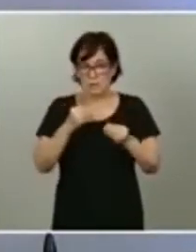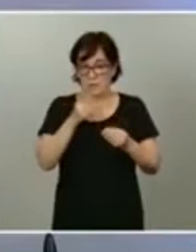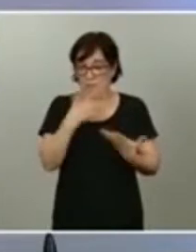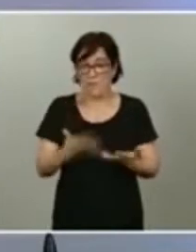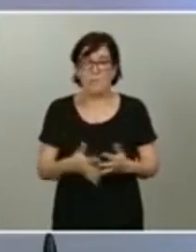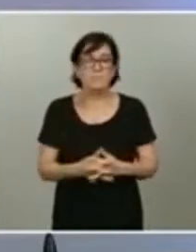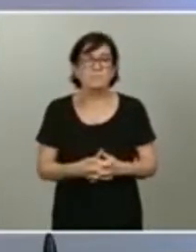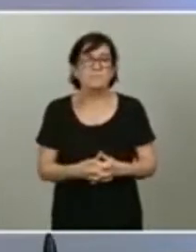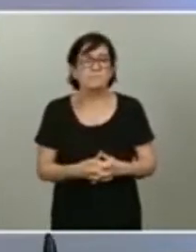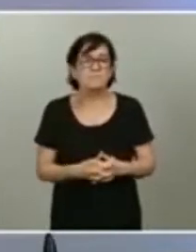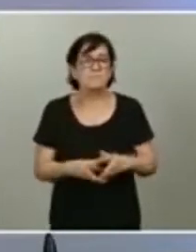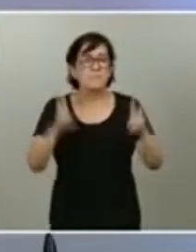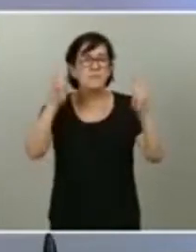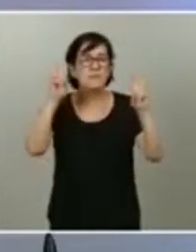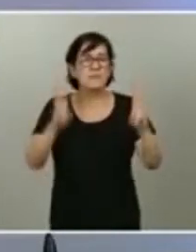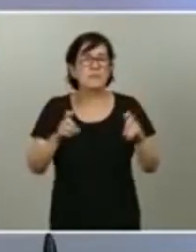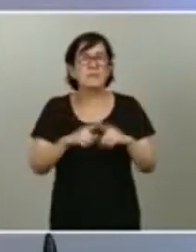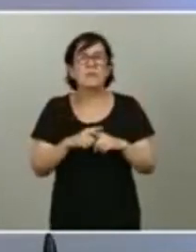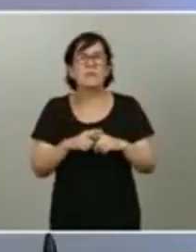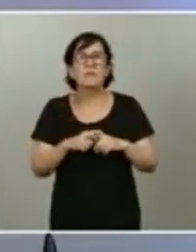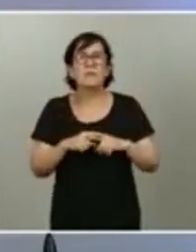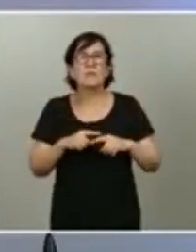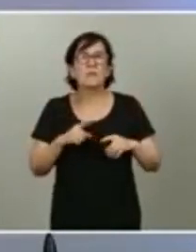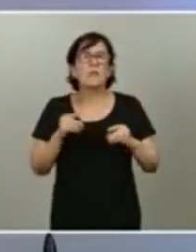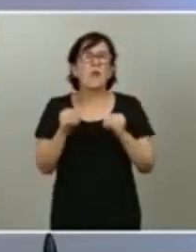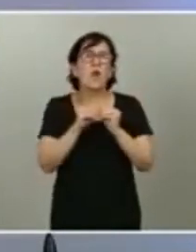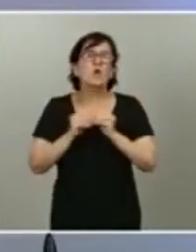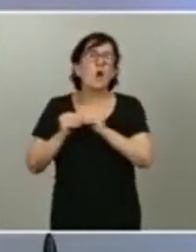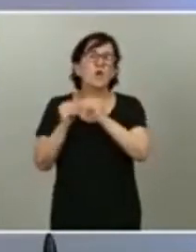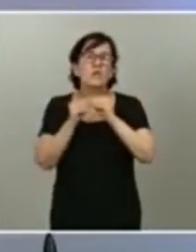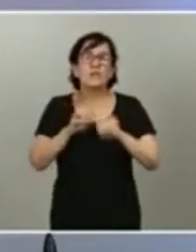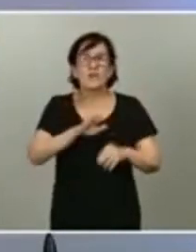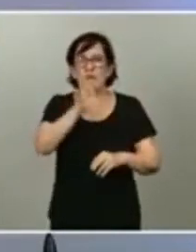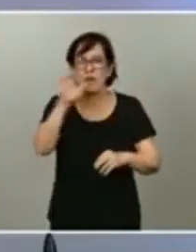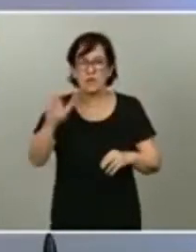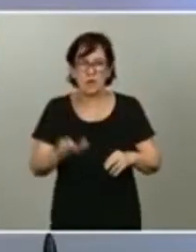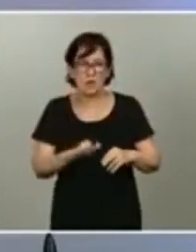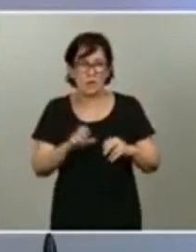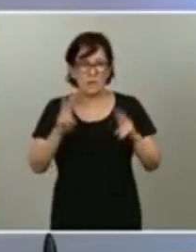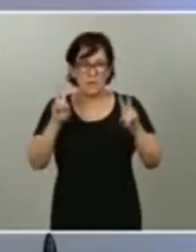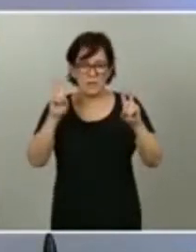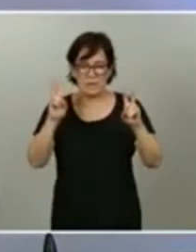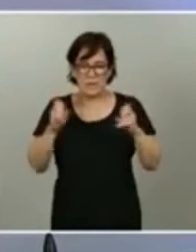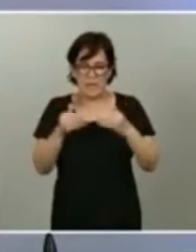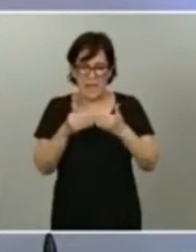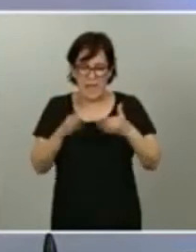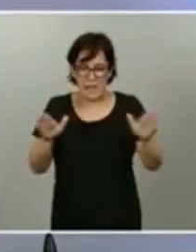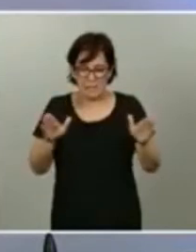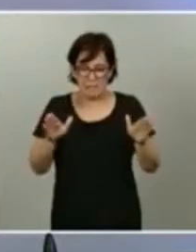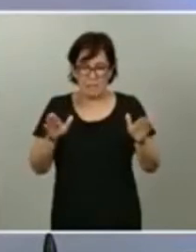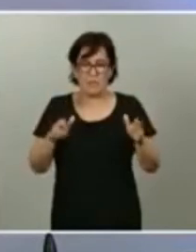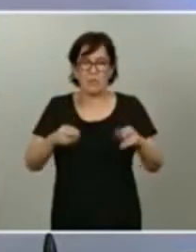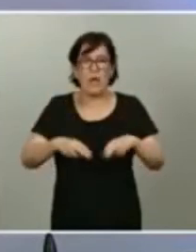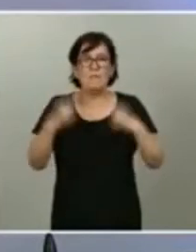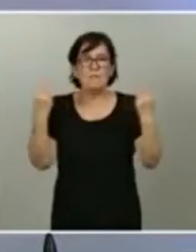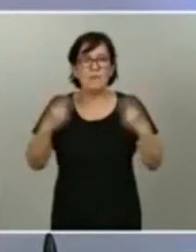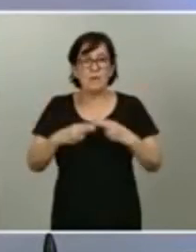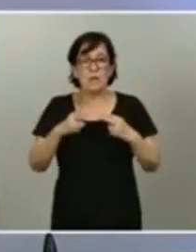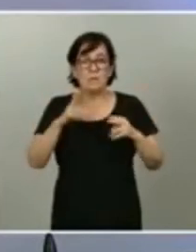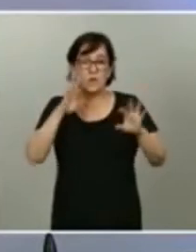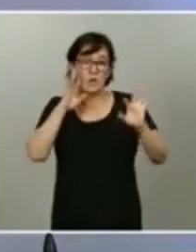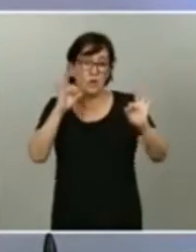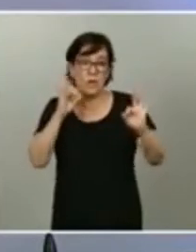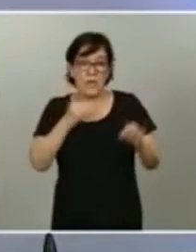Respecto a la posición del Ejecutivo en el consenso europeo en relación con la reapertura de la frontera como es obvio España